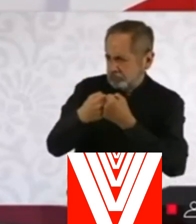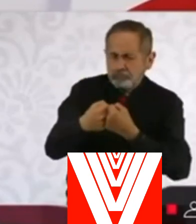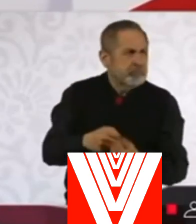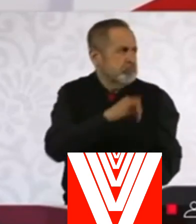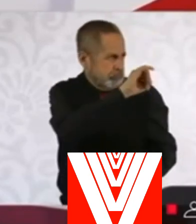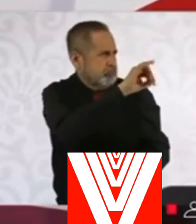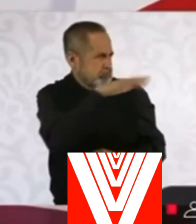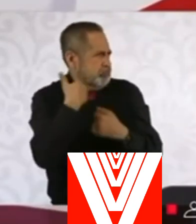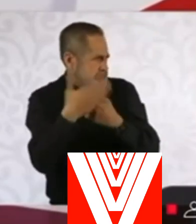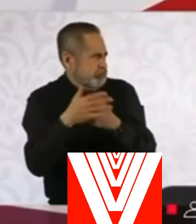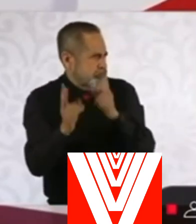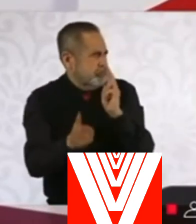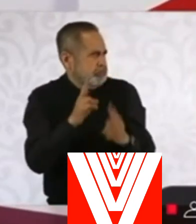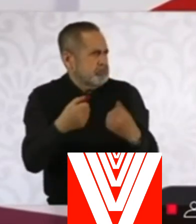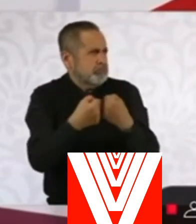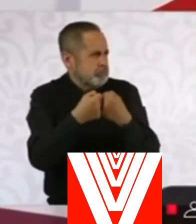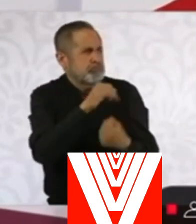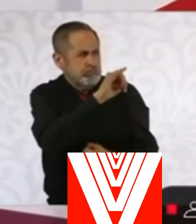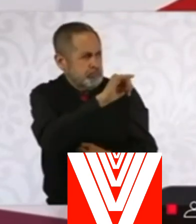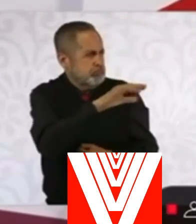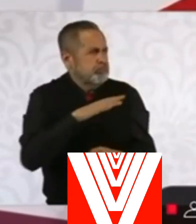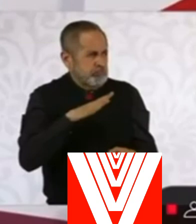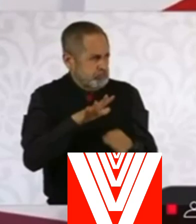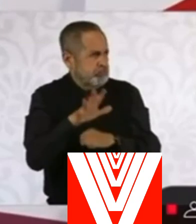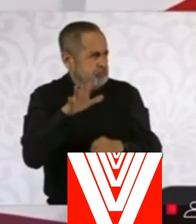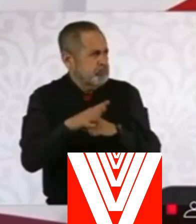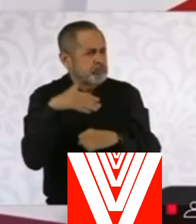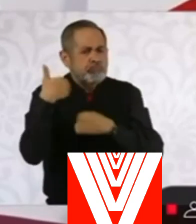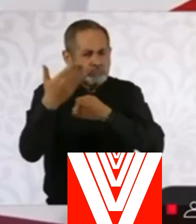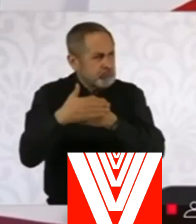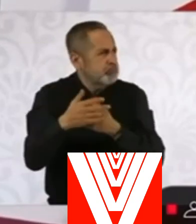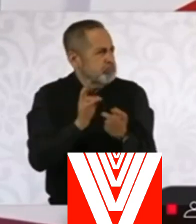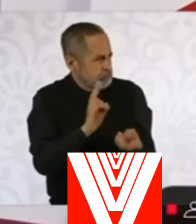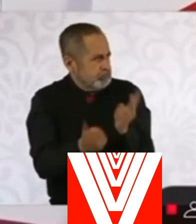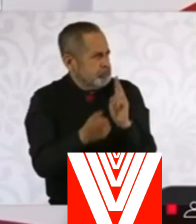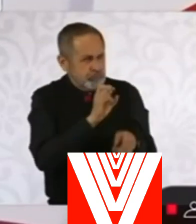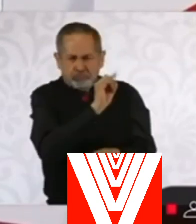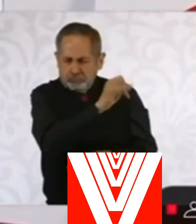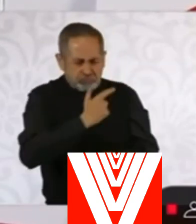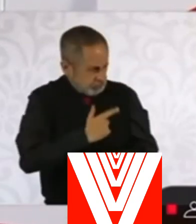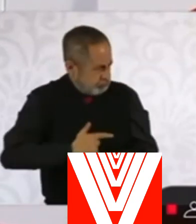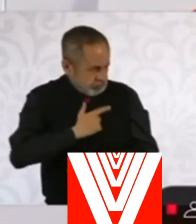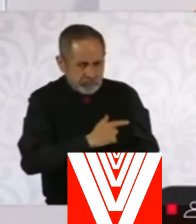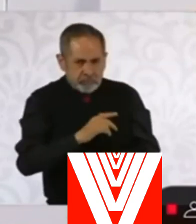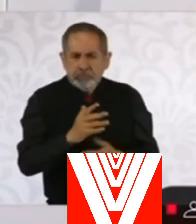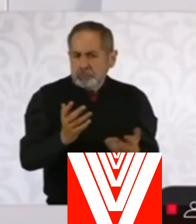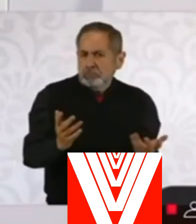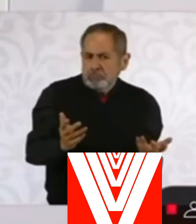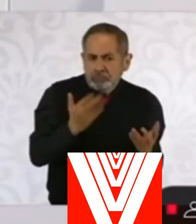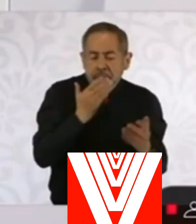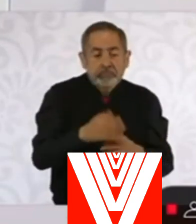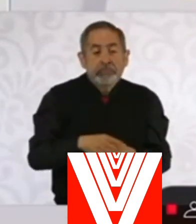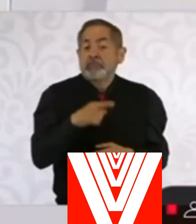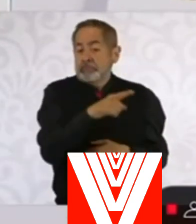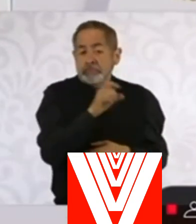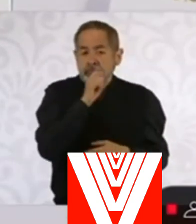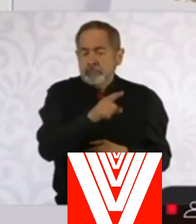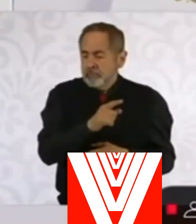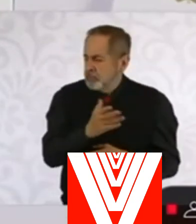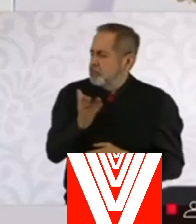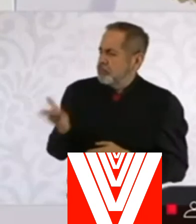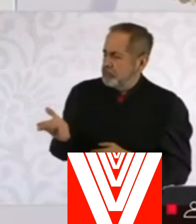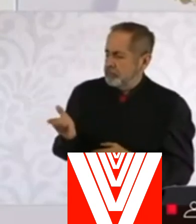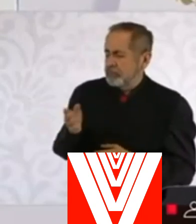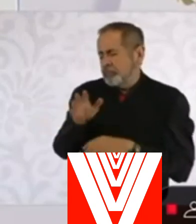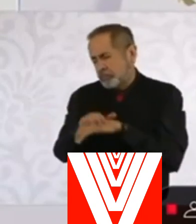está el tema de la frontera, pero va a haber espacio para poderlo platicar. Aprovechó para pedir que le